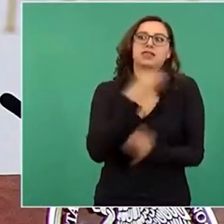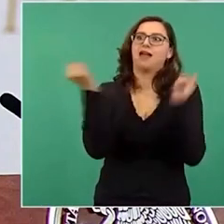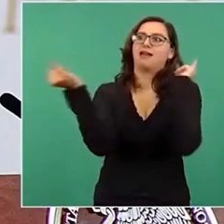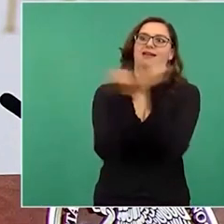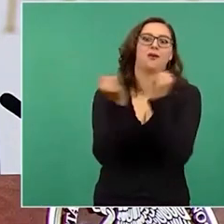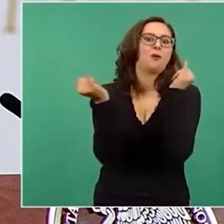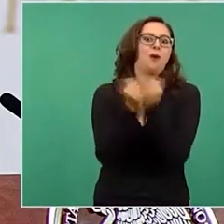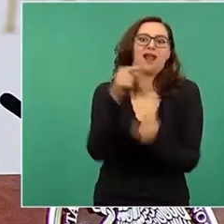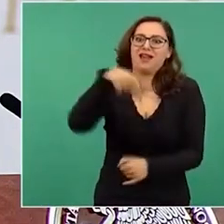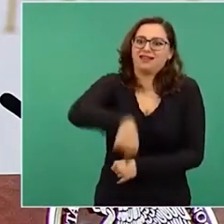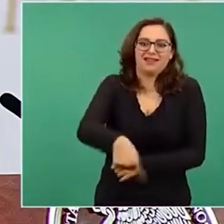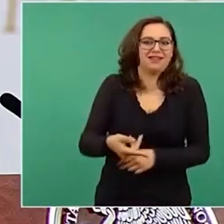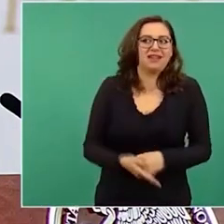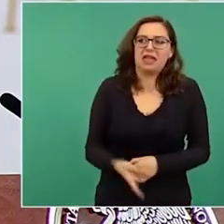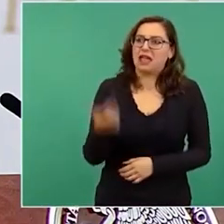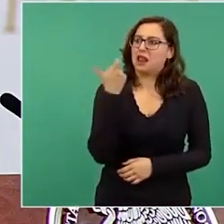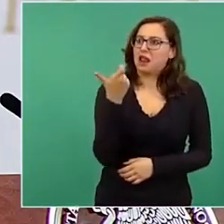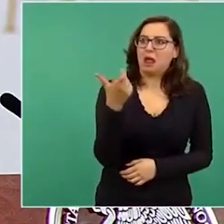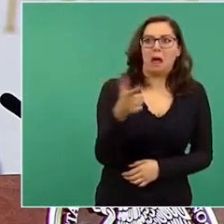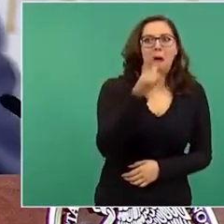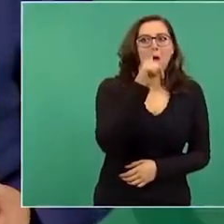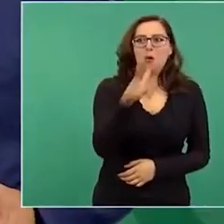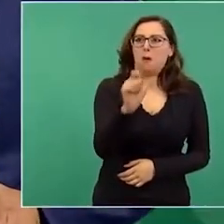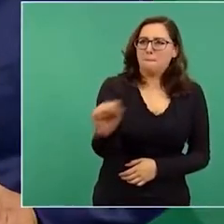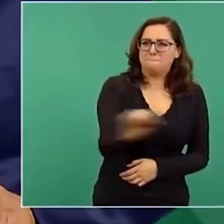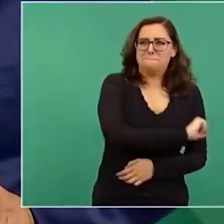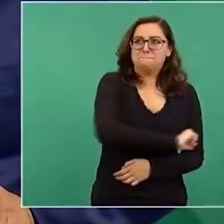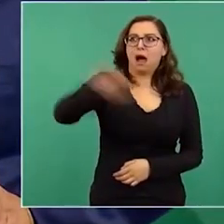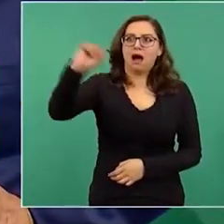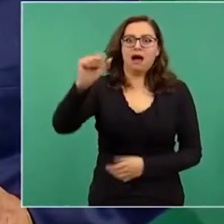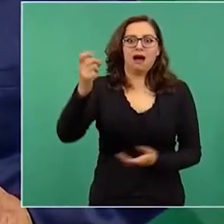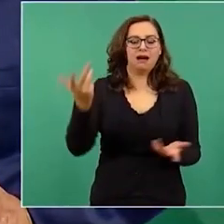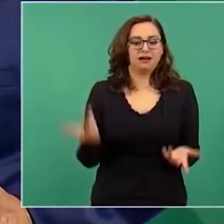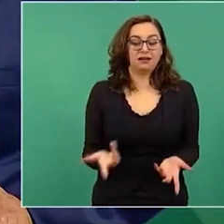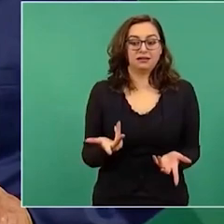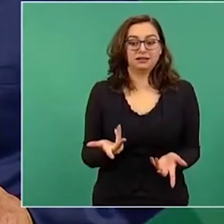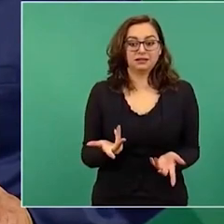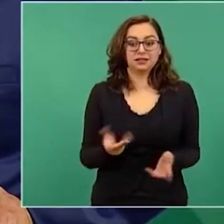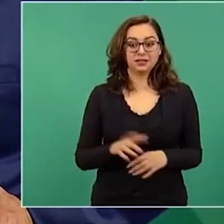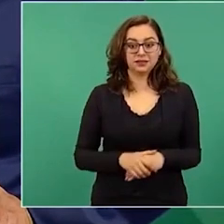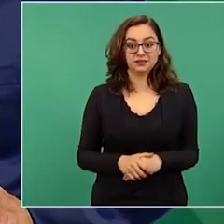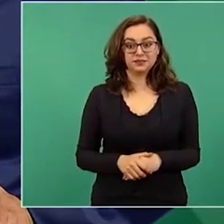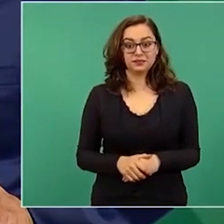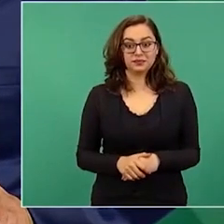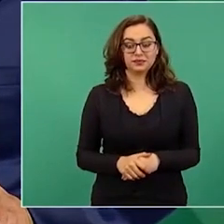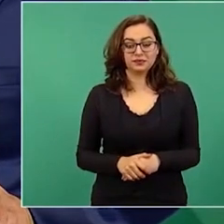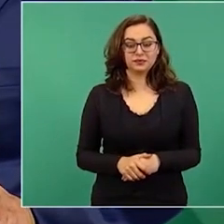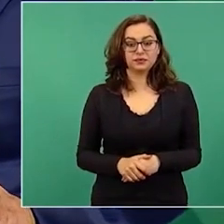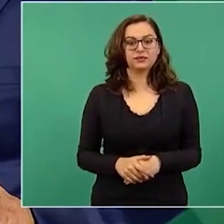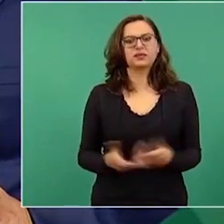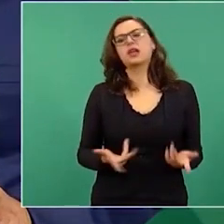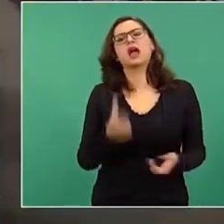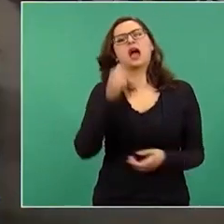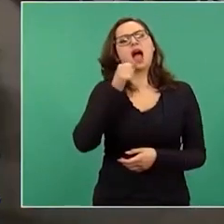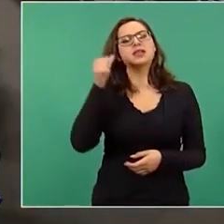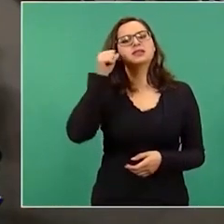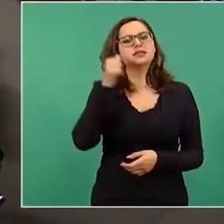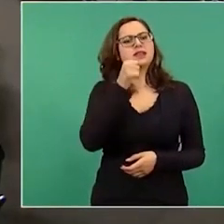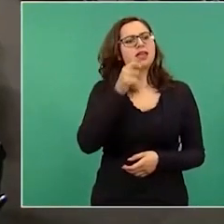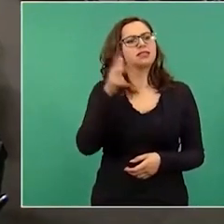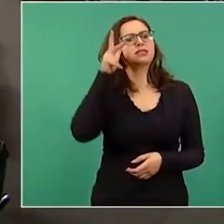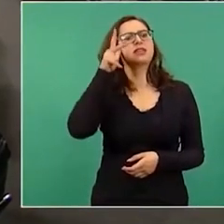hay un mensaje que me envió Beatriz ayer o antier